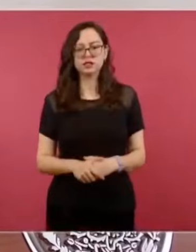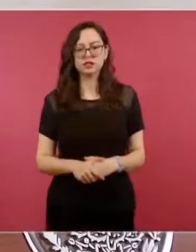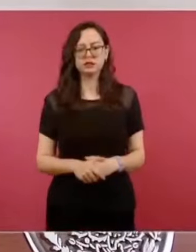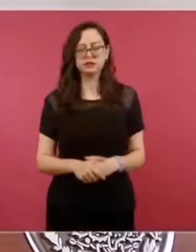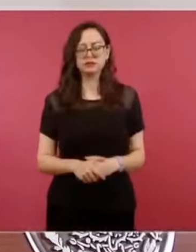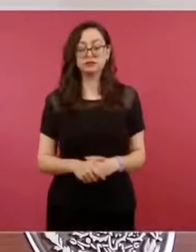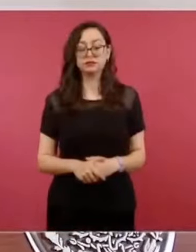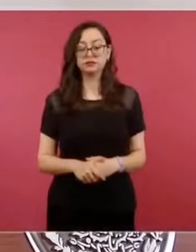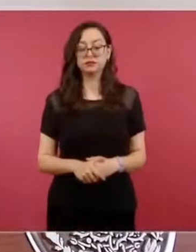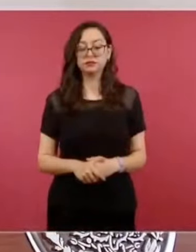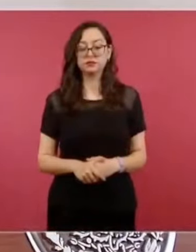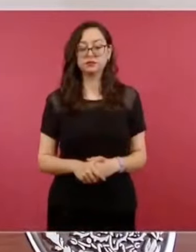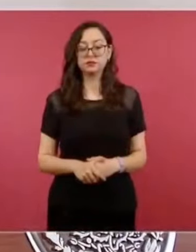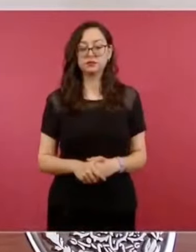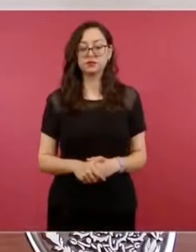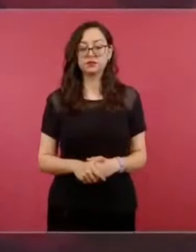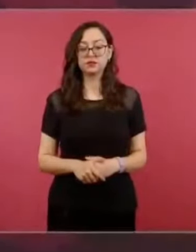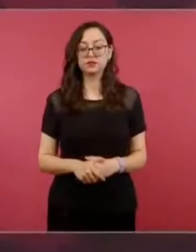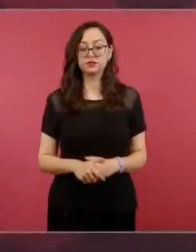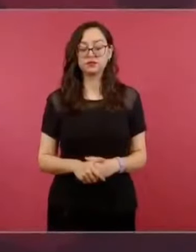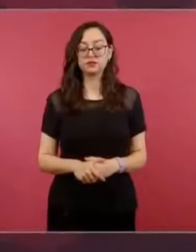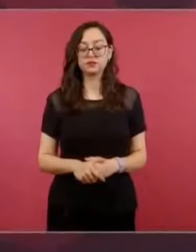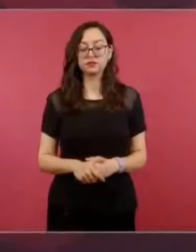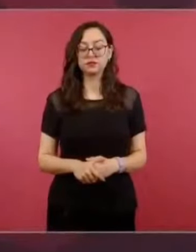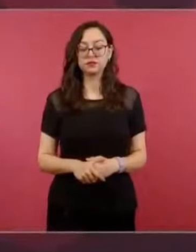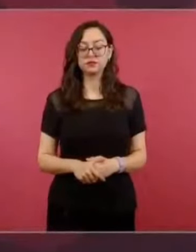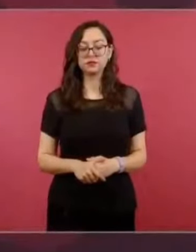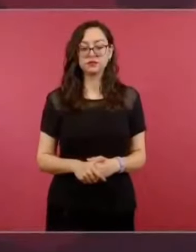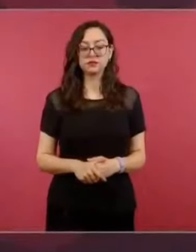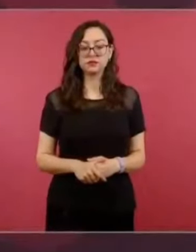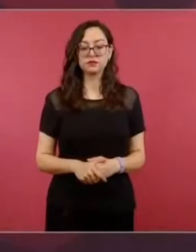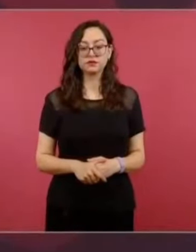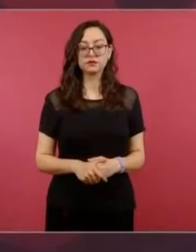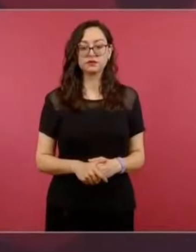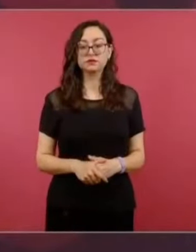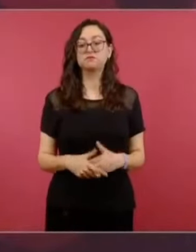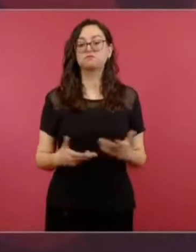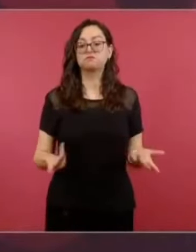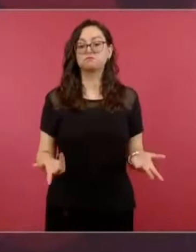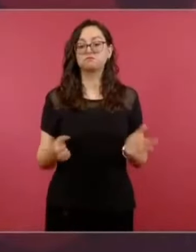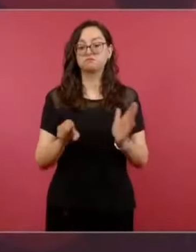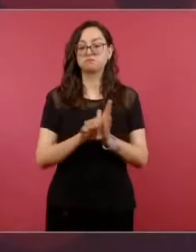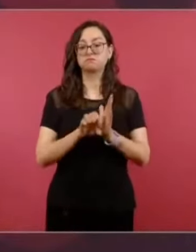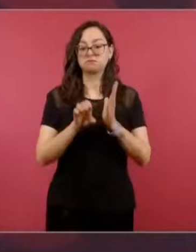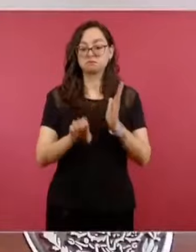lo que estamos coadeciendo como gobierno,